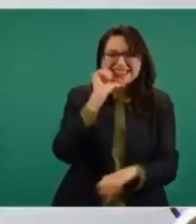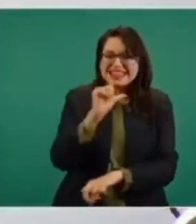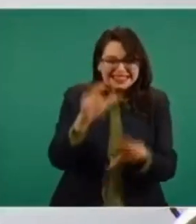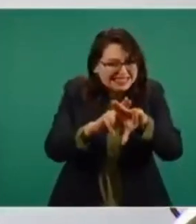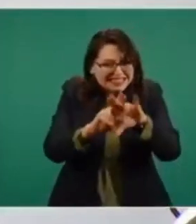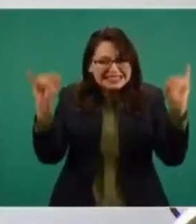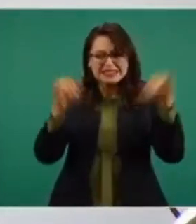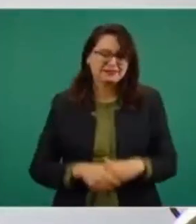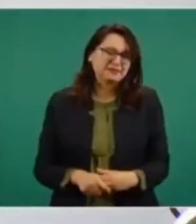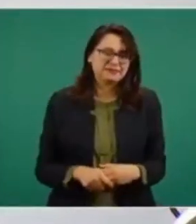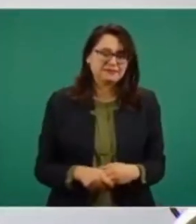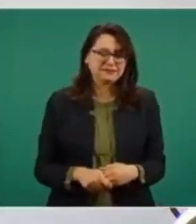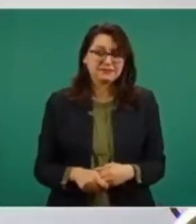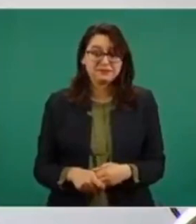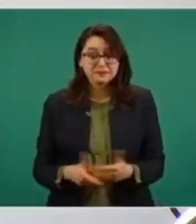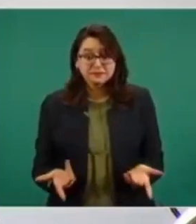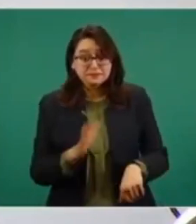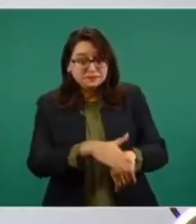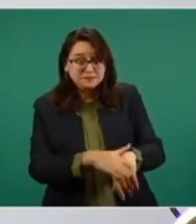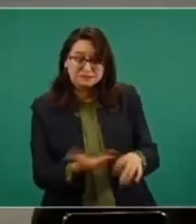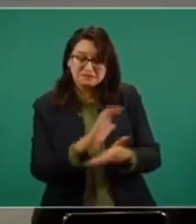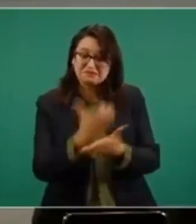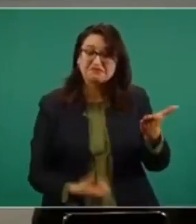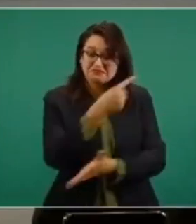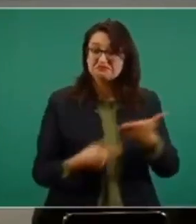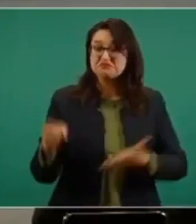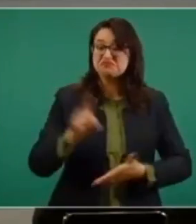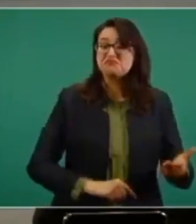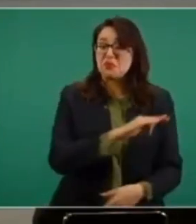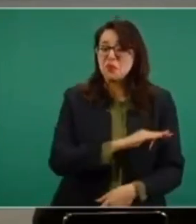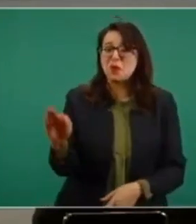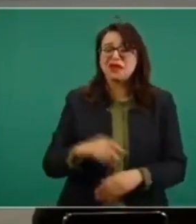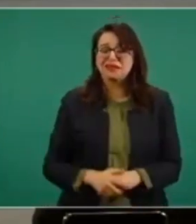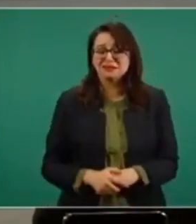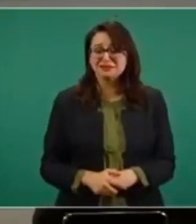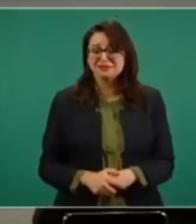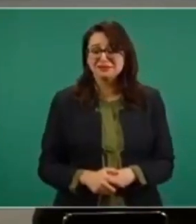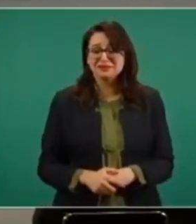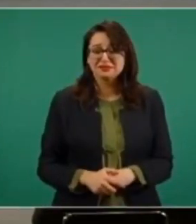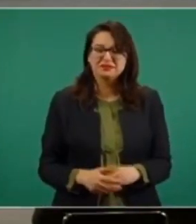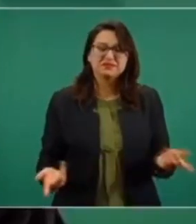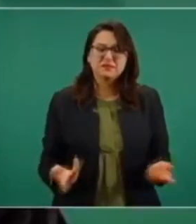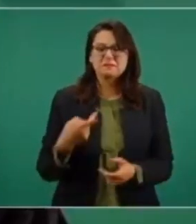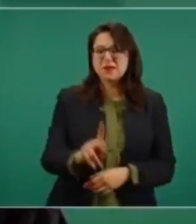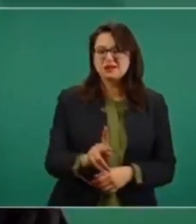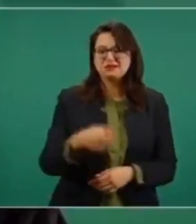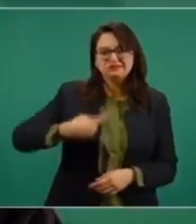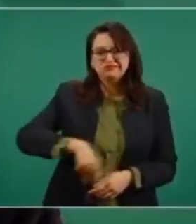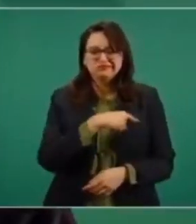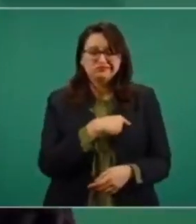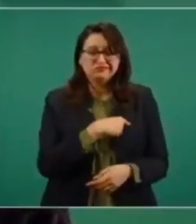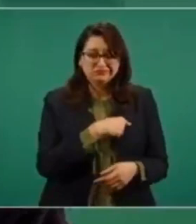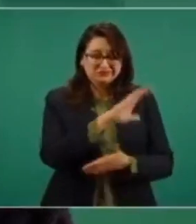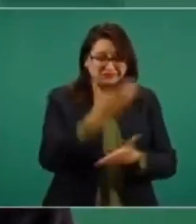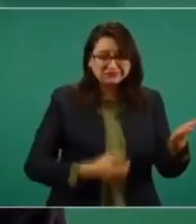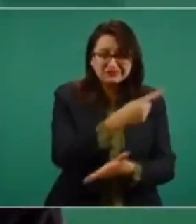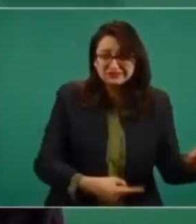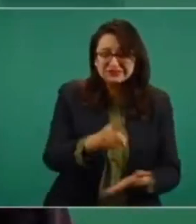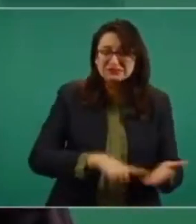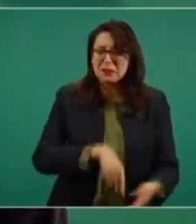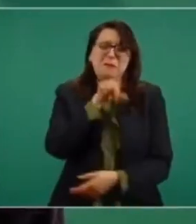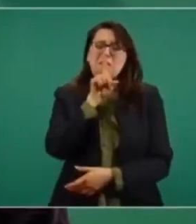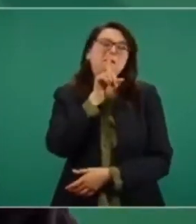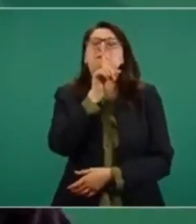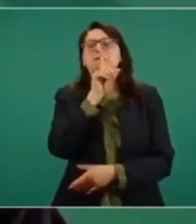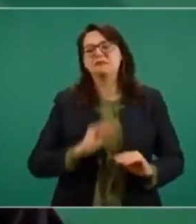nada, nada. Se les podría hasta cancelar los contratos. No lo hacemos porque no queremos nosotros